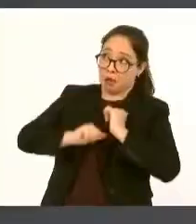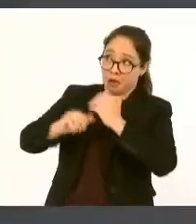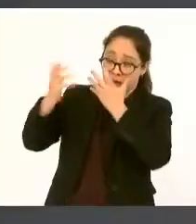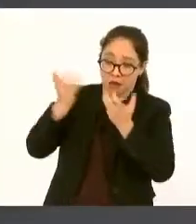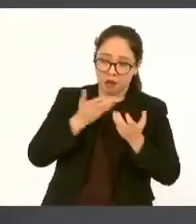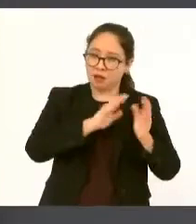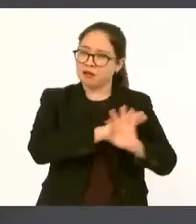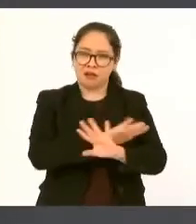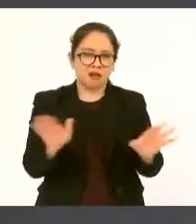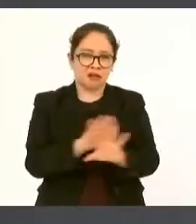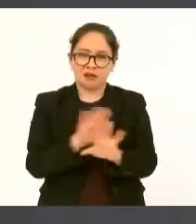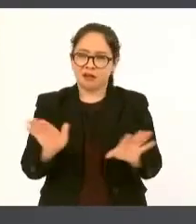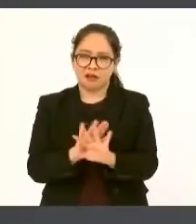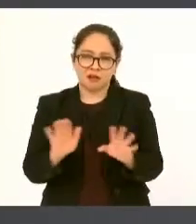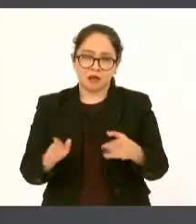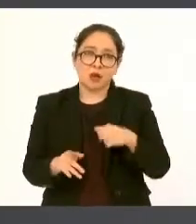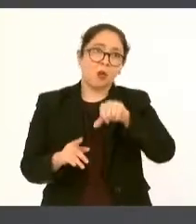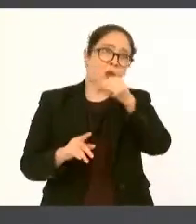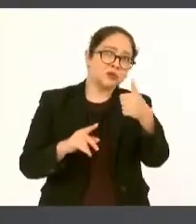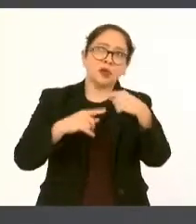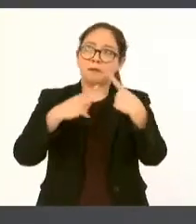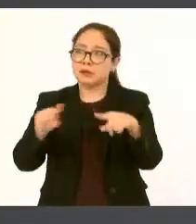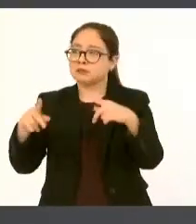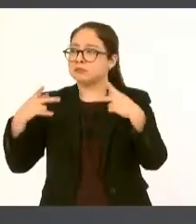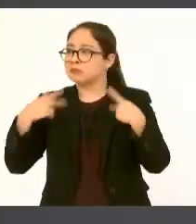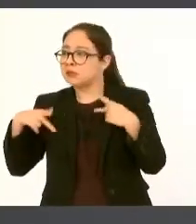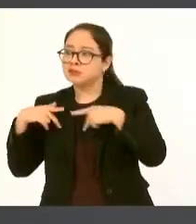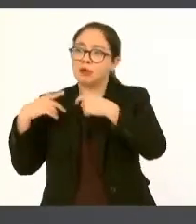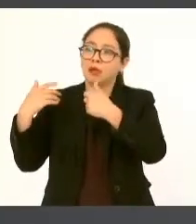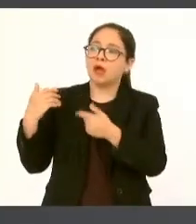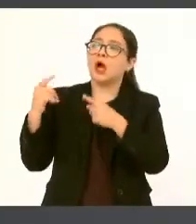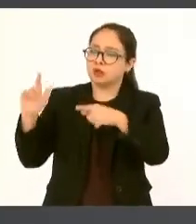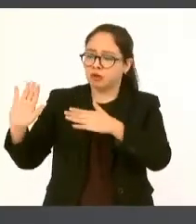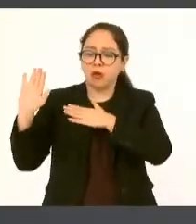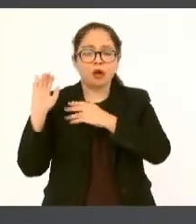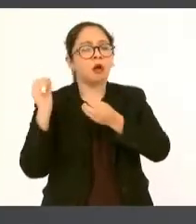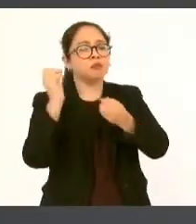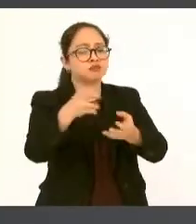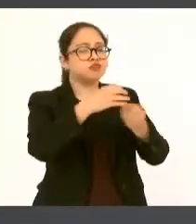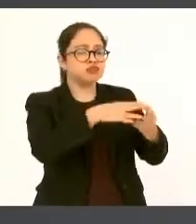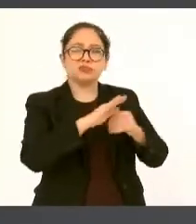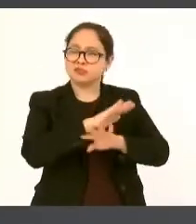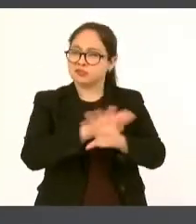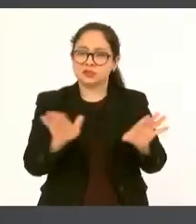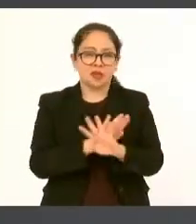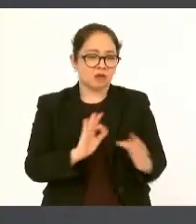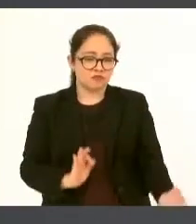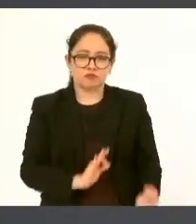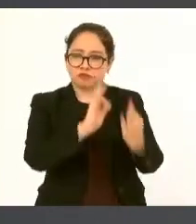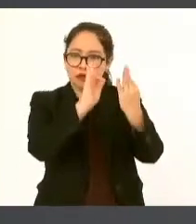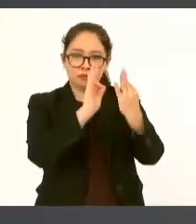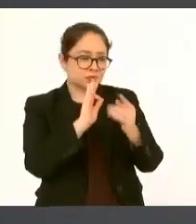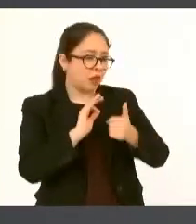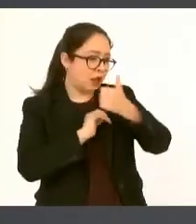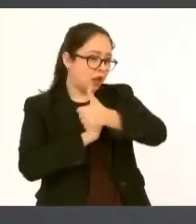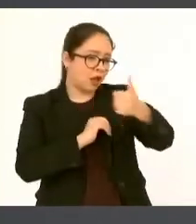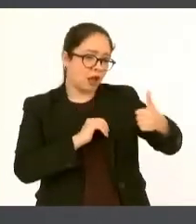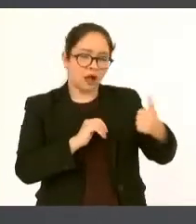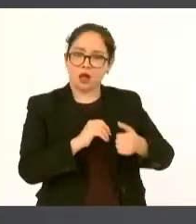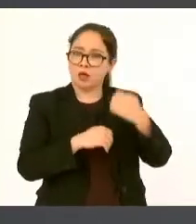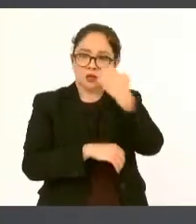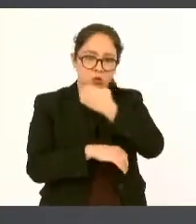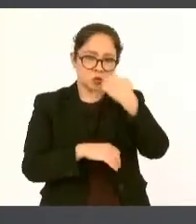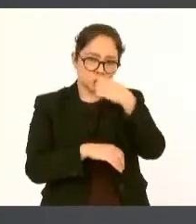llega la orden de pago a cada sociedad